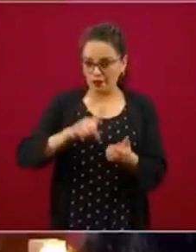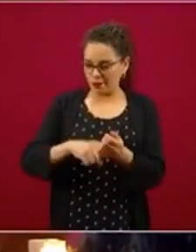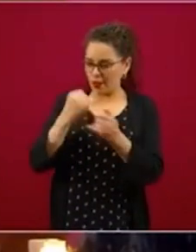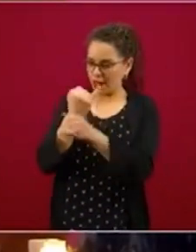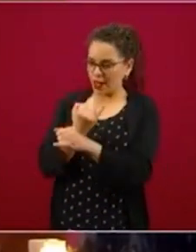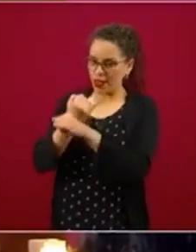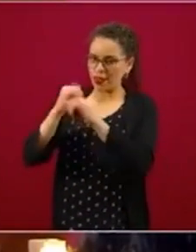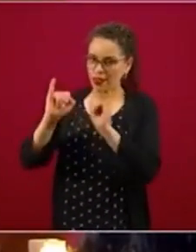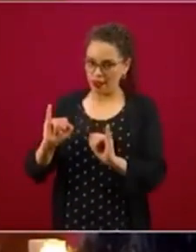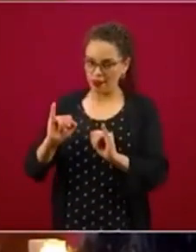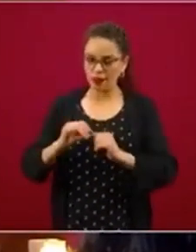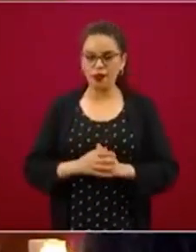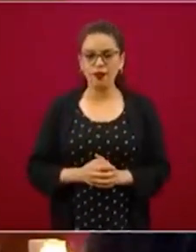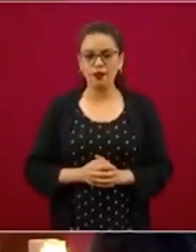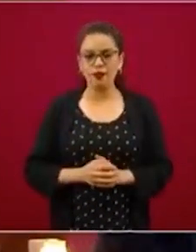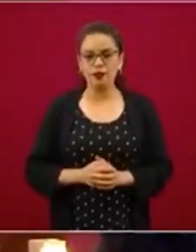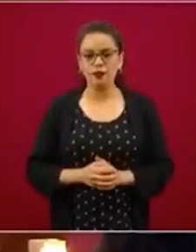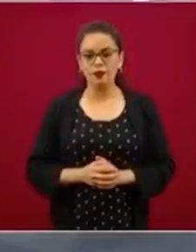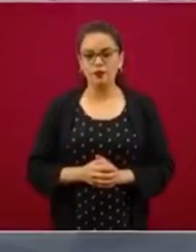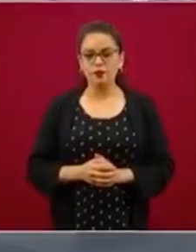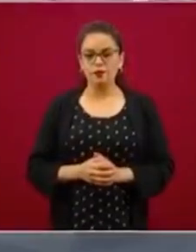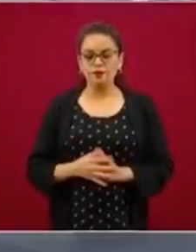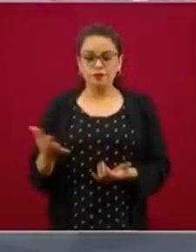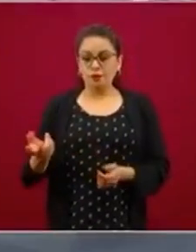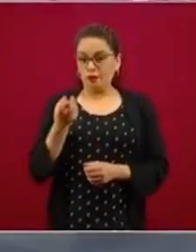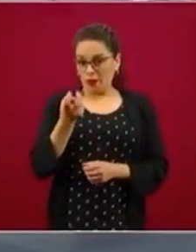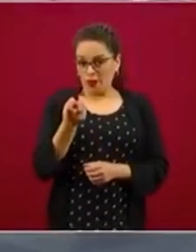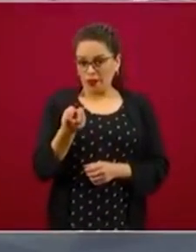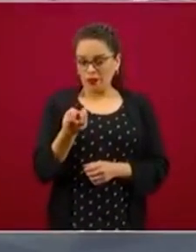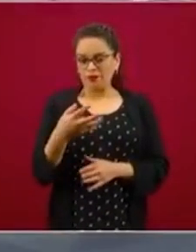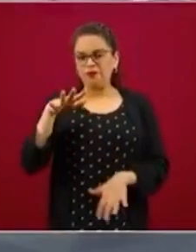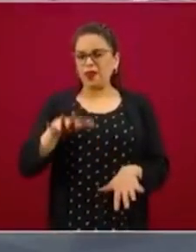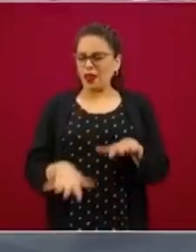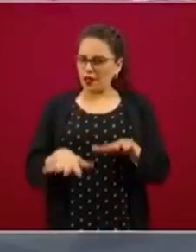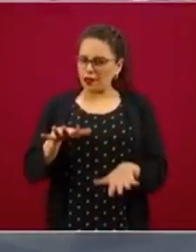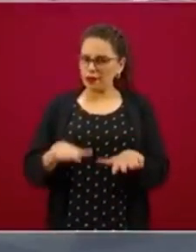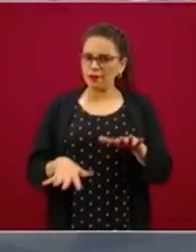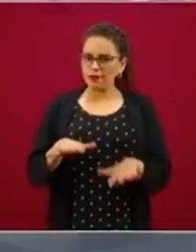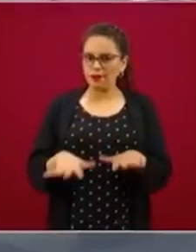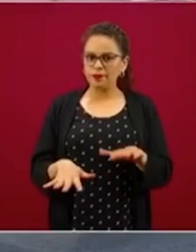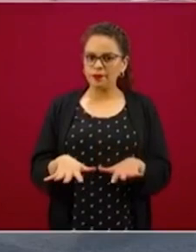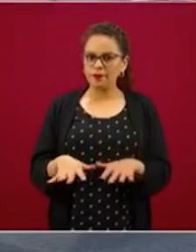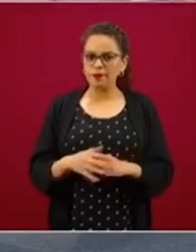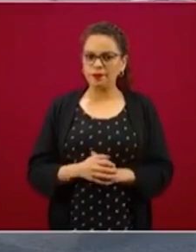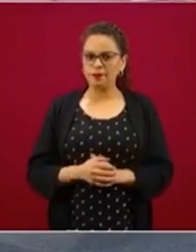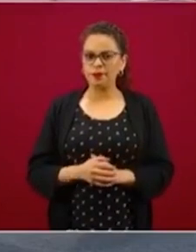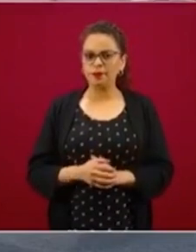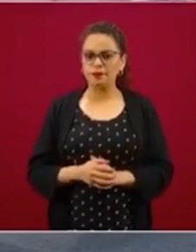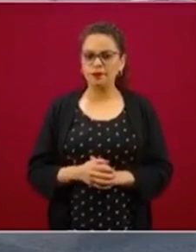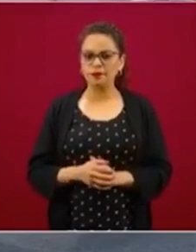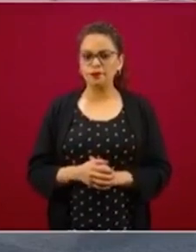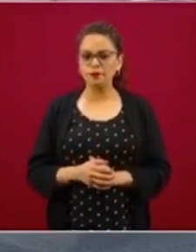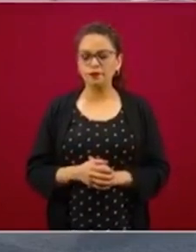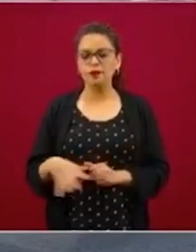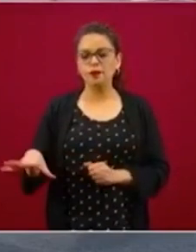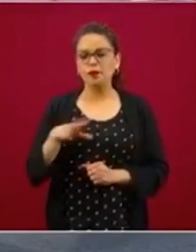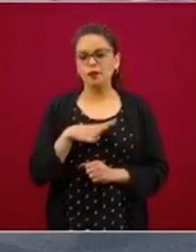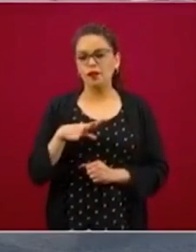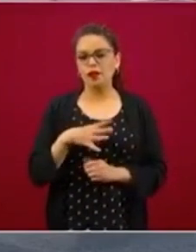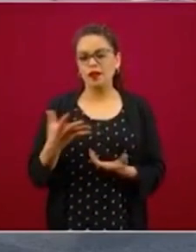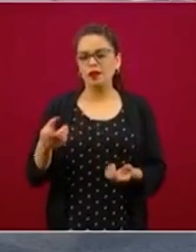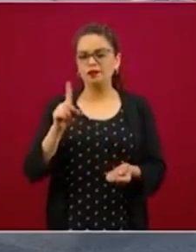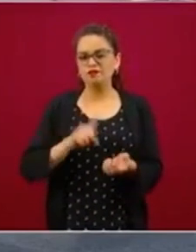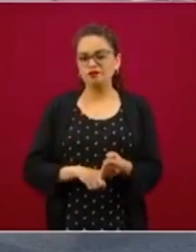que tienen. Pero esto muchas veces genera que tengan vulnerabilidades frente al mercado